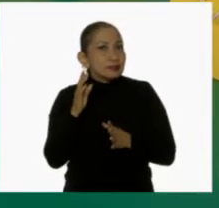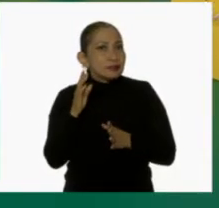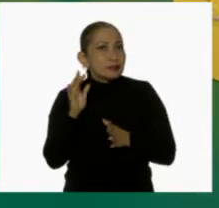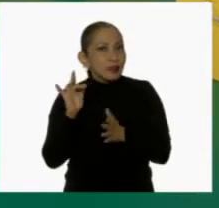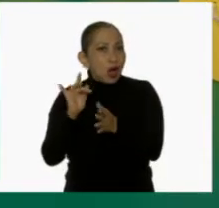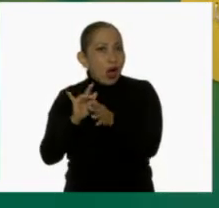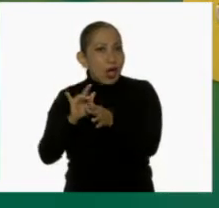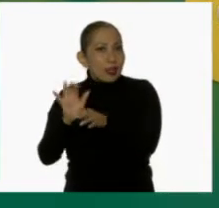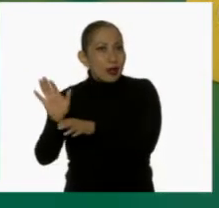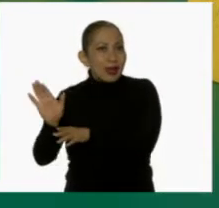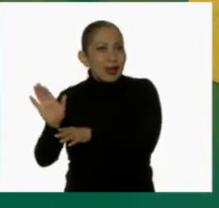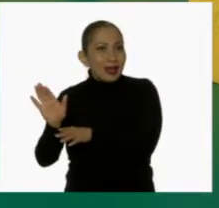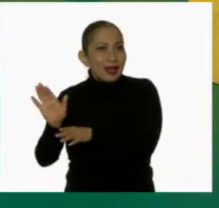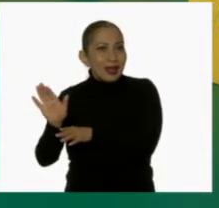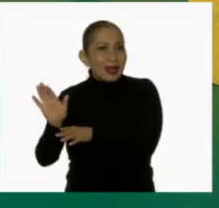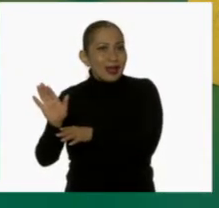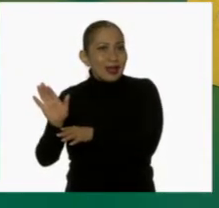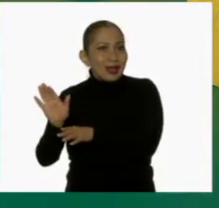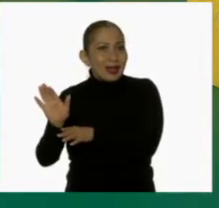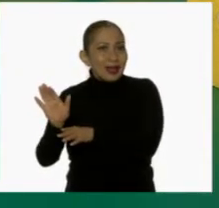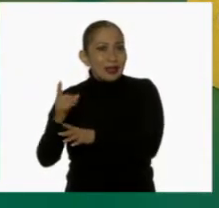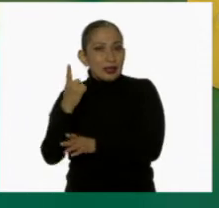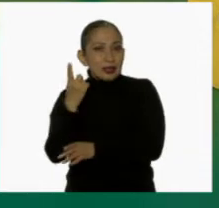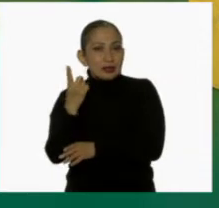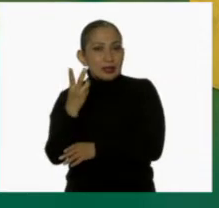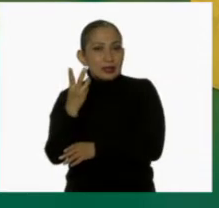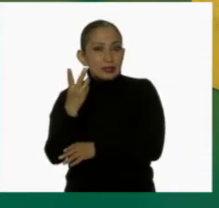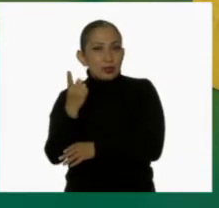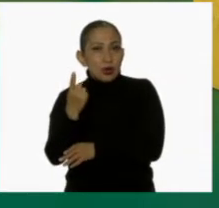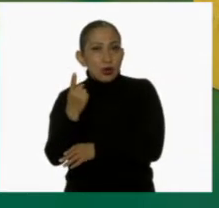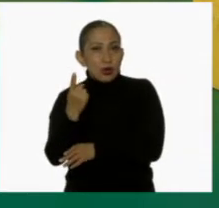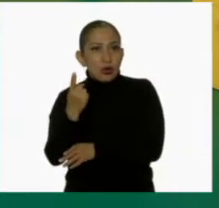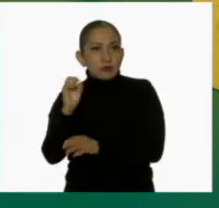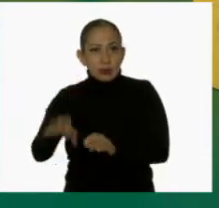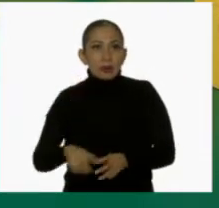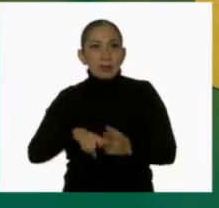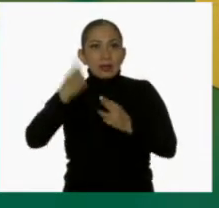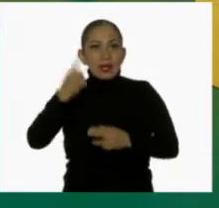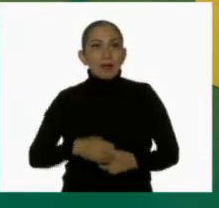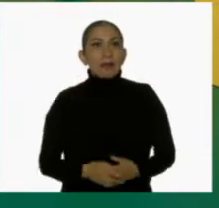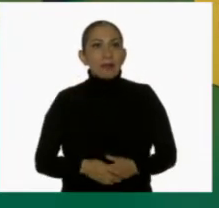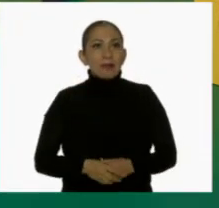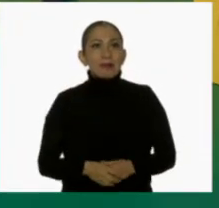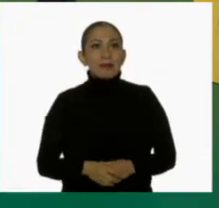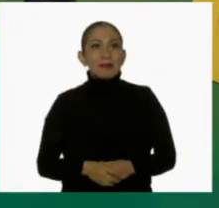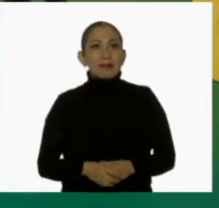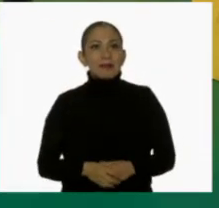mueble, Oscar. Ah, tocando el mueble. Tres, dos, uno, ¡a jugar!